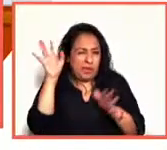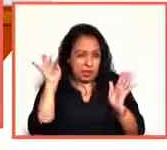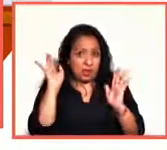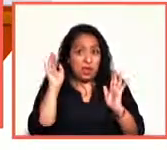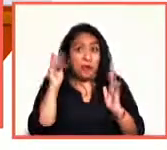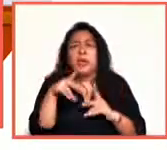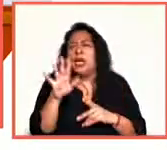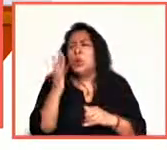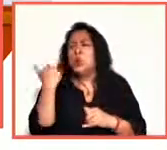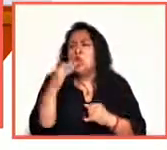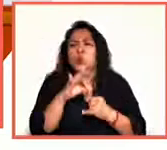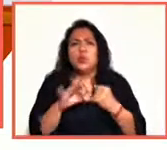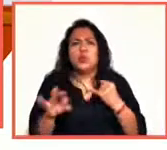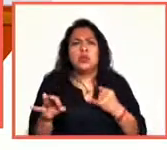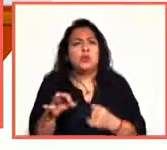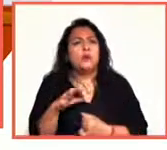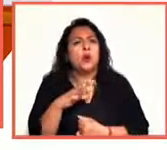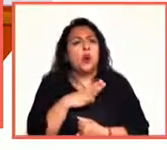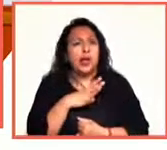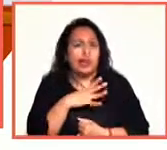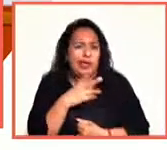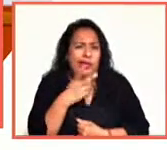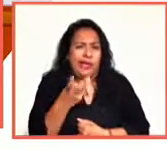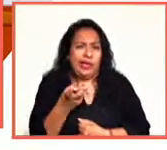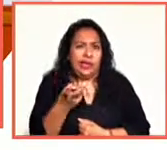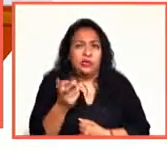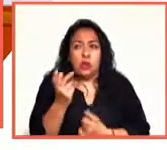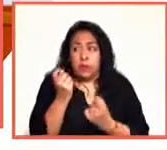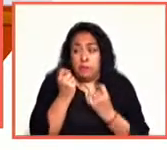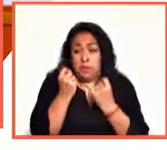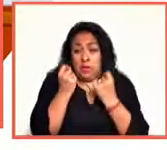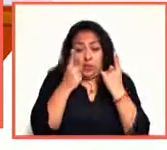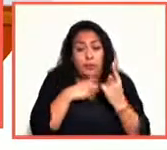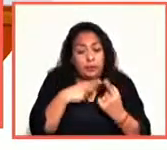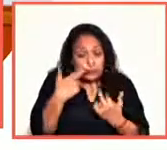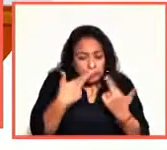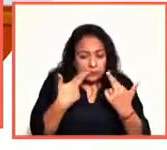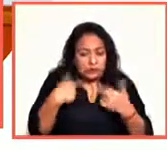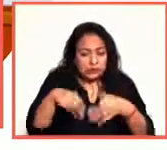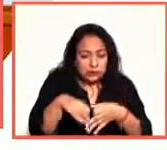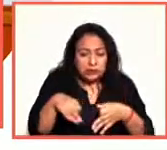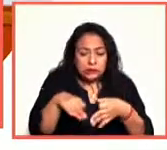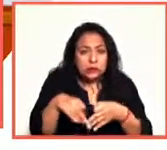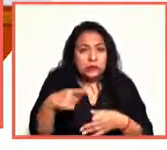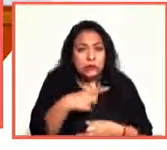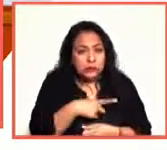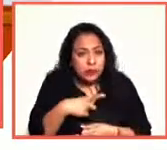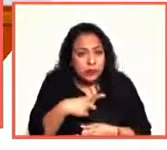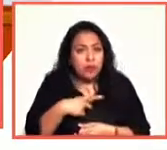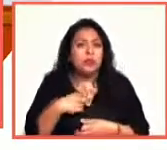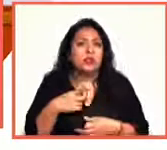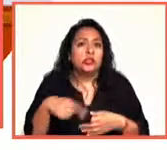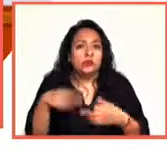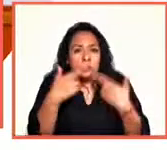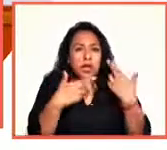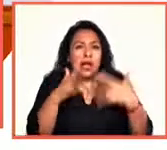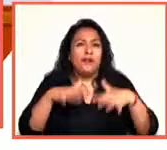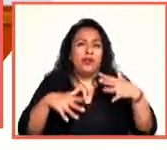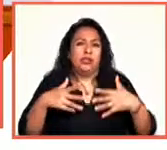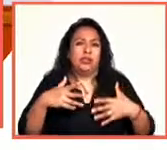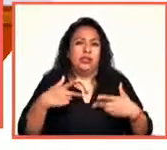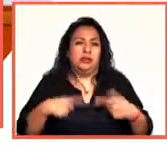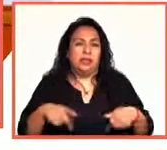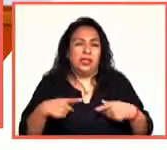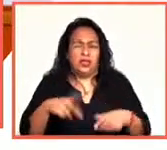instancia, esa es una admiración que hay que revisar continuamente. Hay que revisar continuamente. Muchas veces los hombres de acción son una